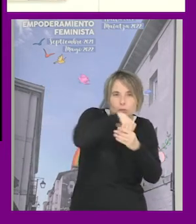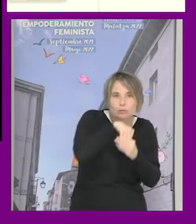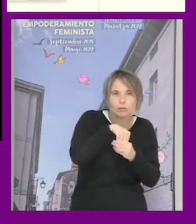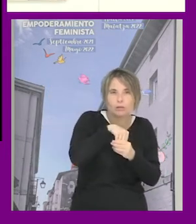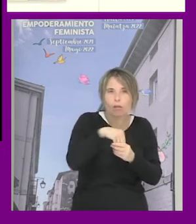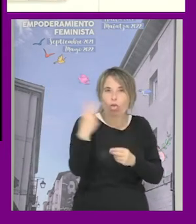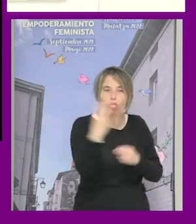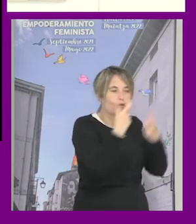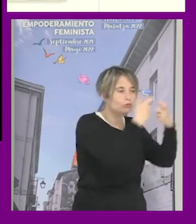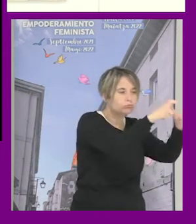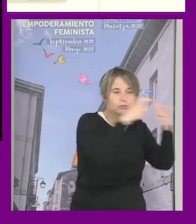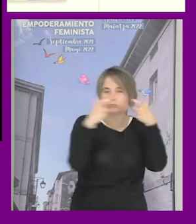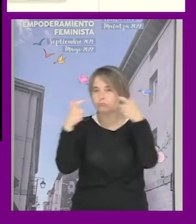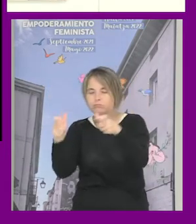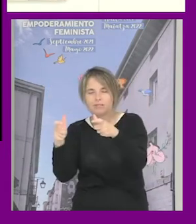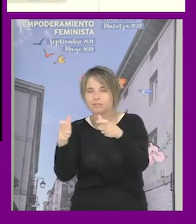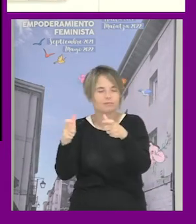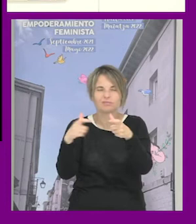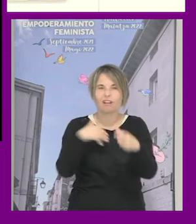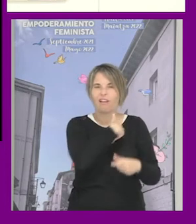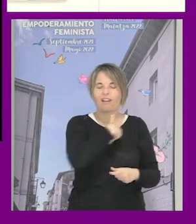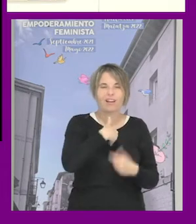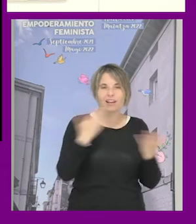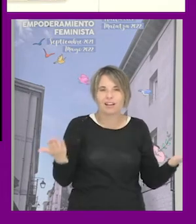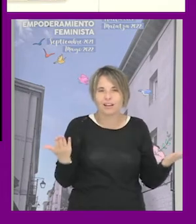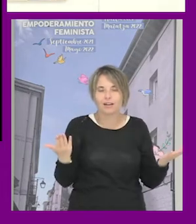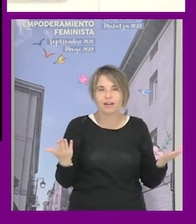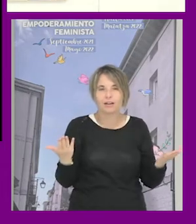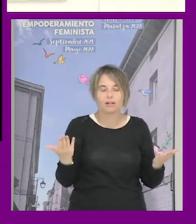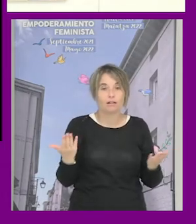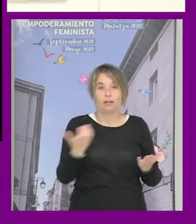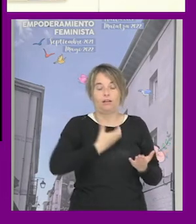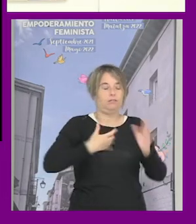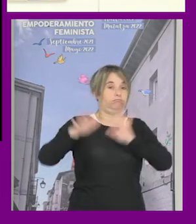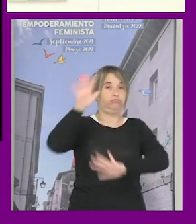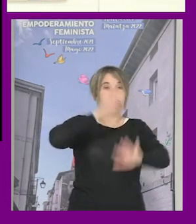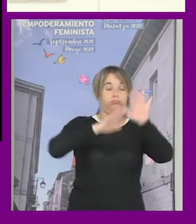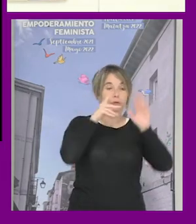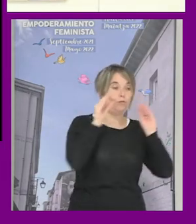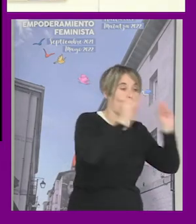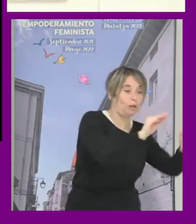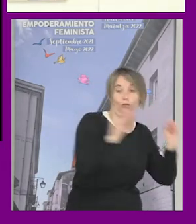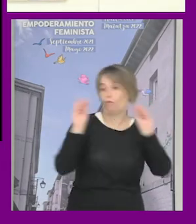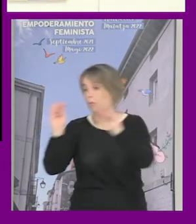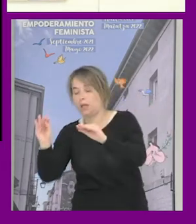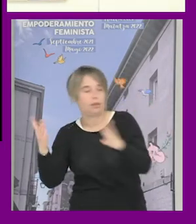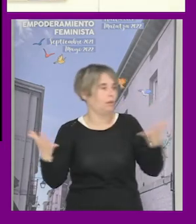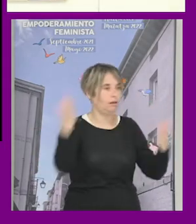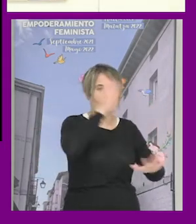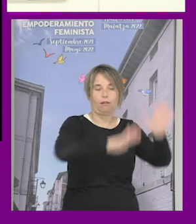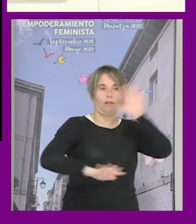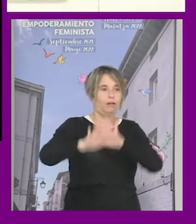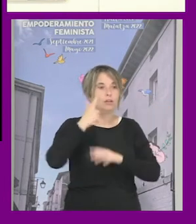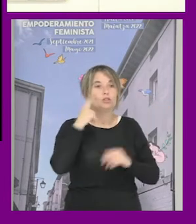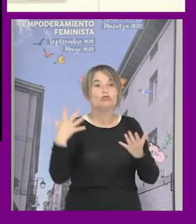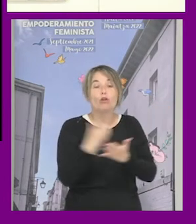tenéis dos concejalías de género claro y la gente del ayuntamiento estaba loca porque se hacían formación unas y otras y todas las les